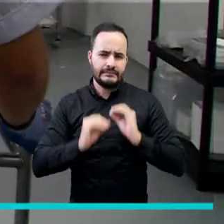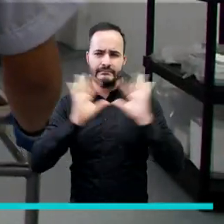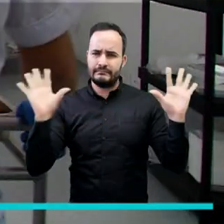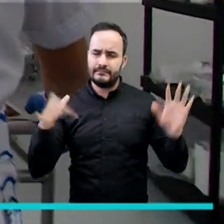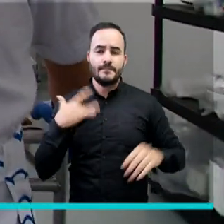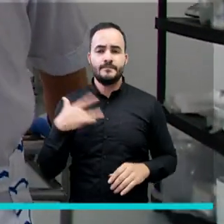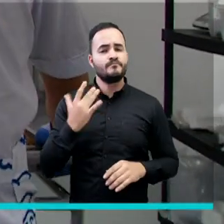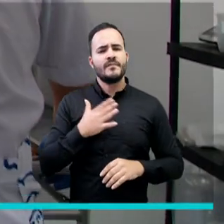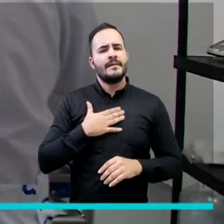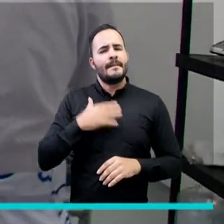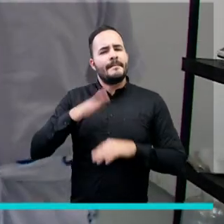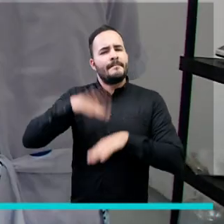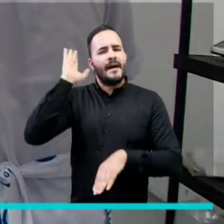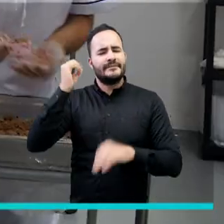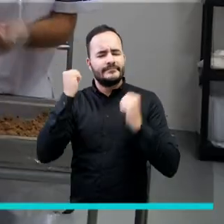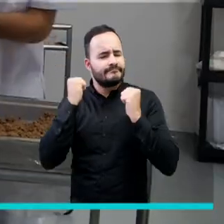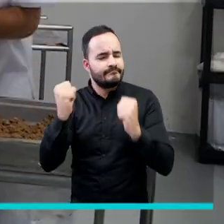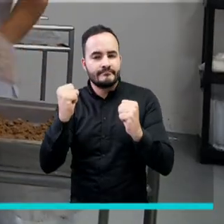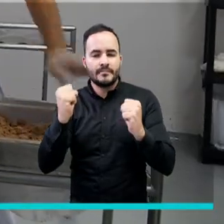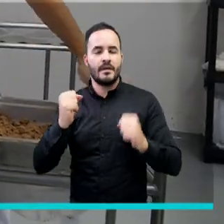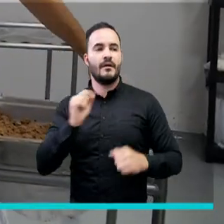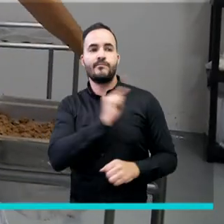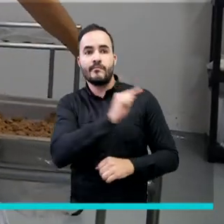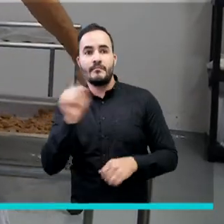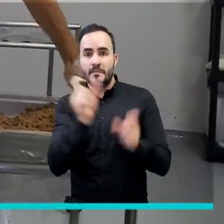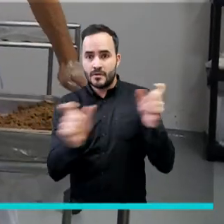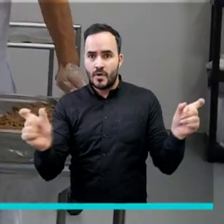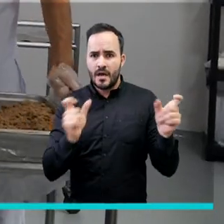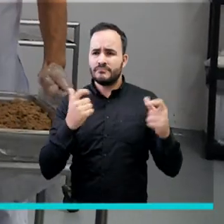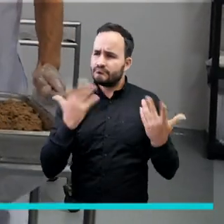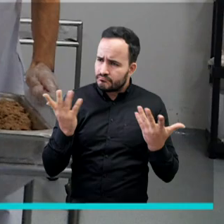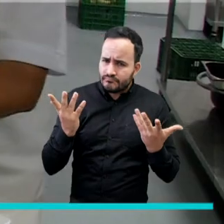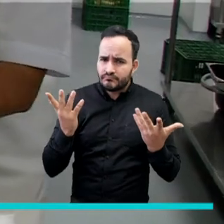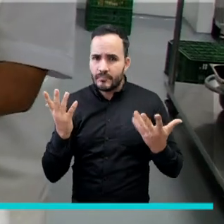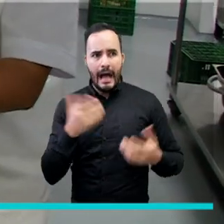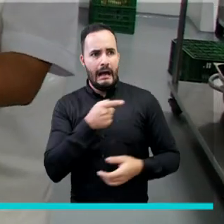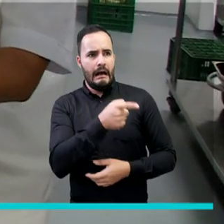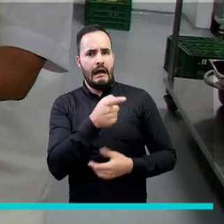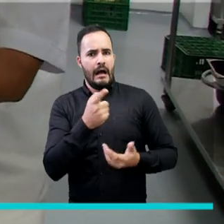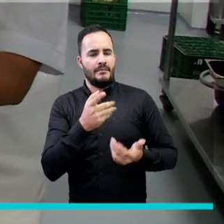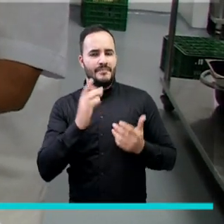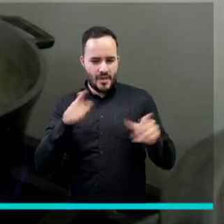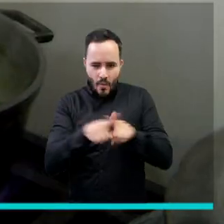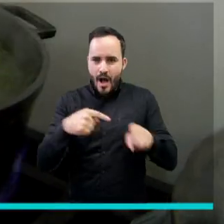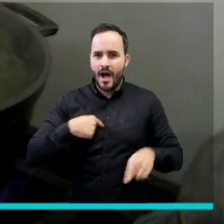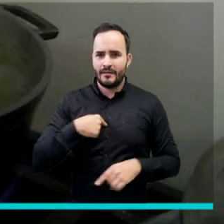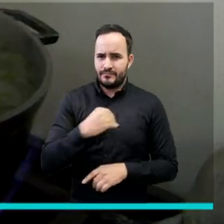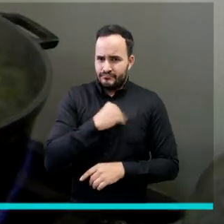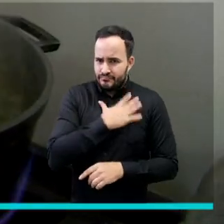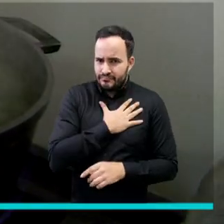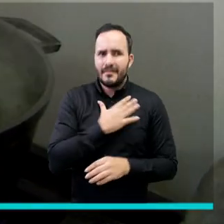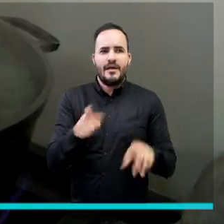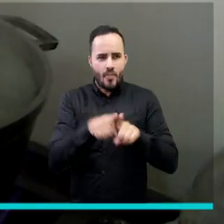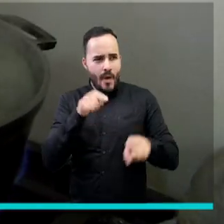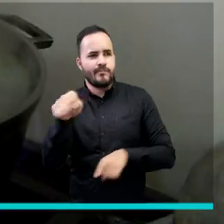Y creo que lo más importante es demostrar, pues, que hay muchas personas que de verdad quieren y necesitan una oportunidad como esta.